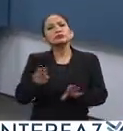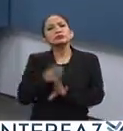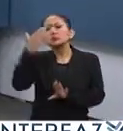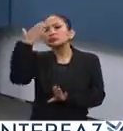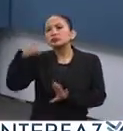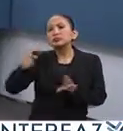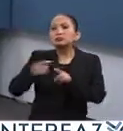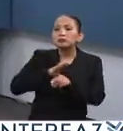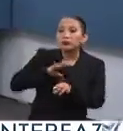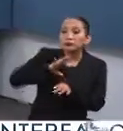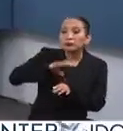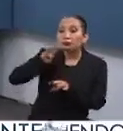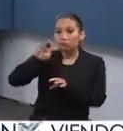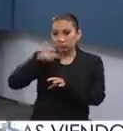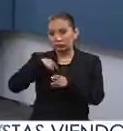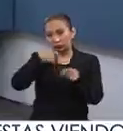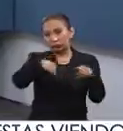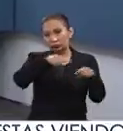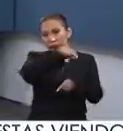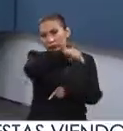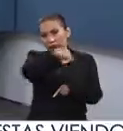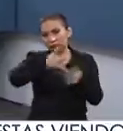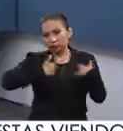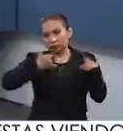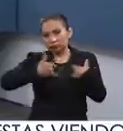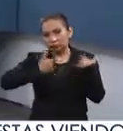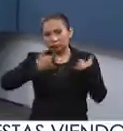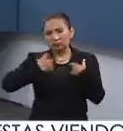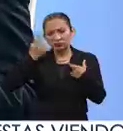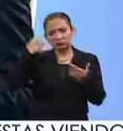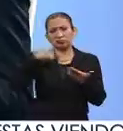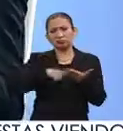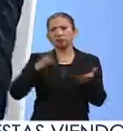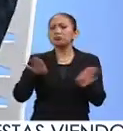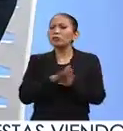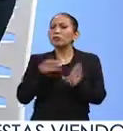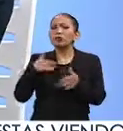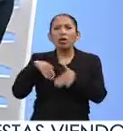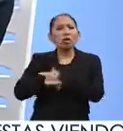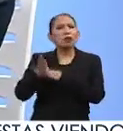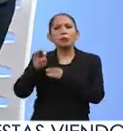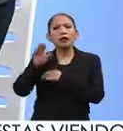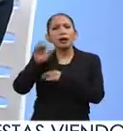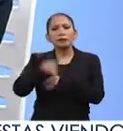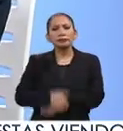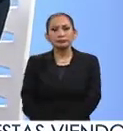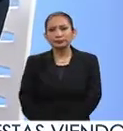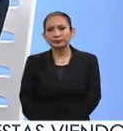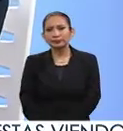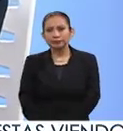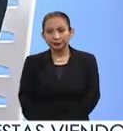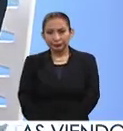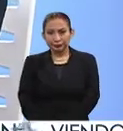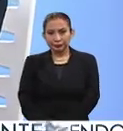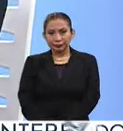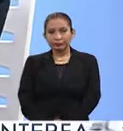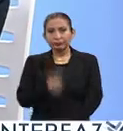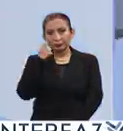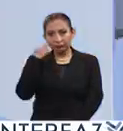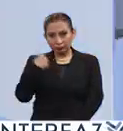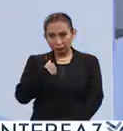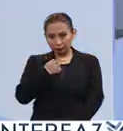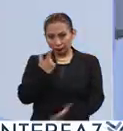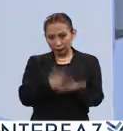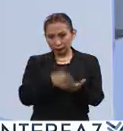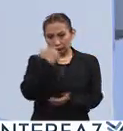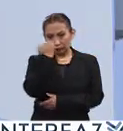te enteraste de esta beca porque como muchos jóvenes pues se preguntan luego cómo acceder a este tipo de becas. Bueno pues dentro de mi